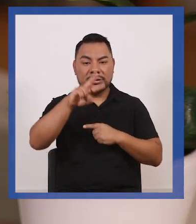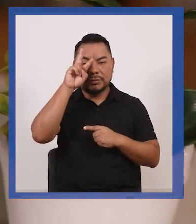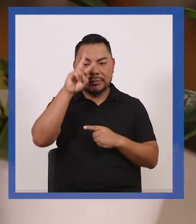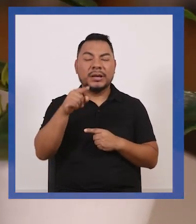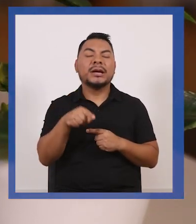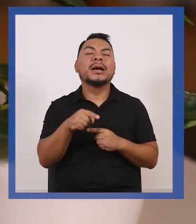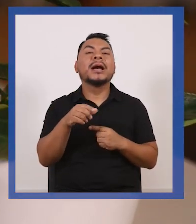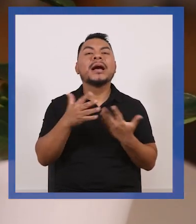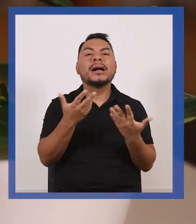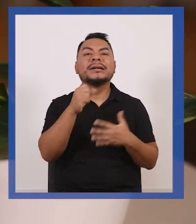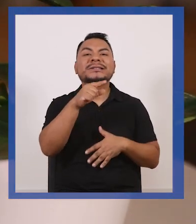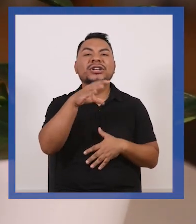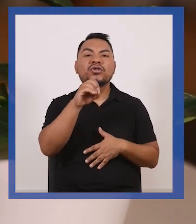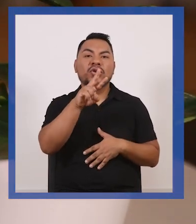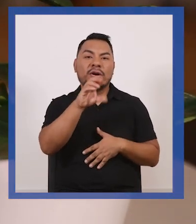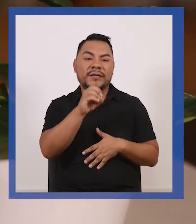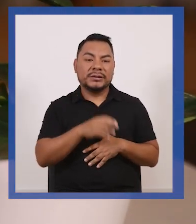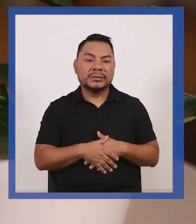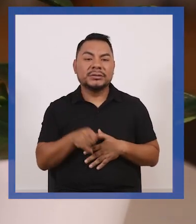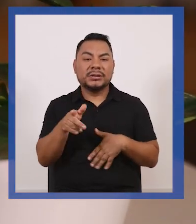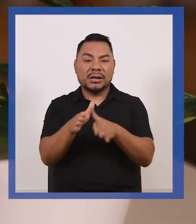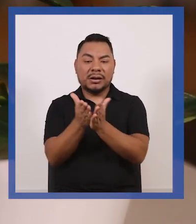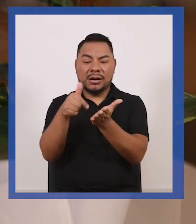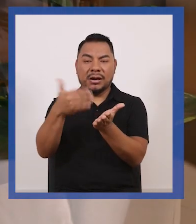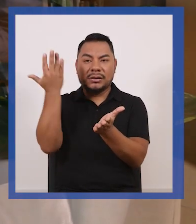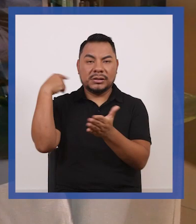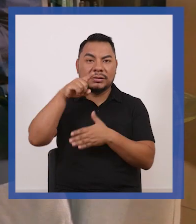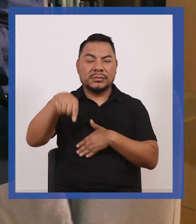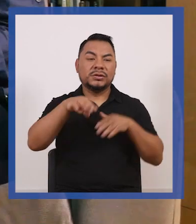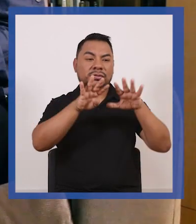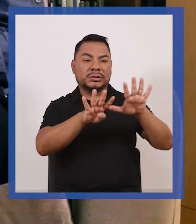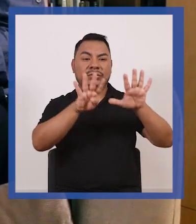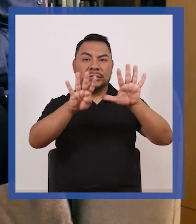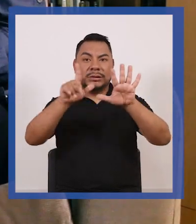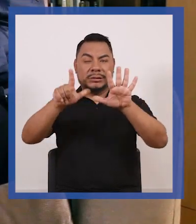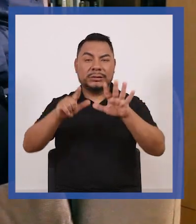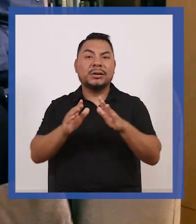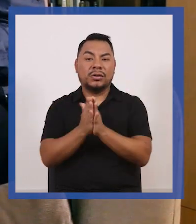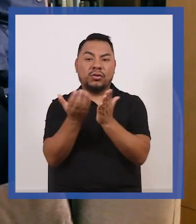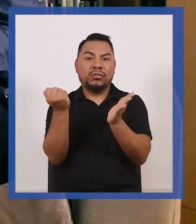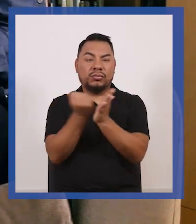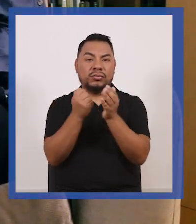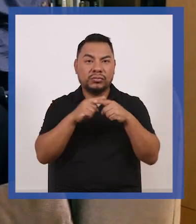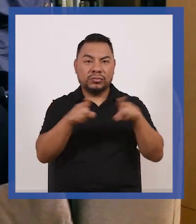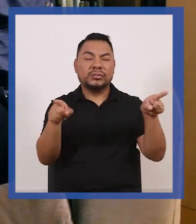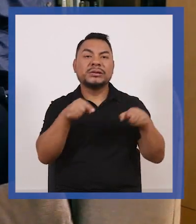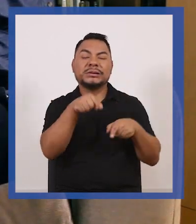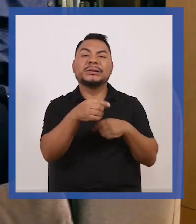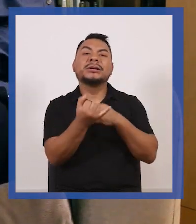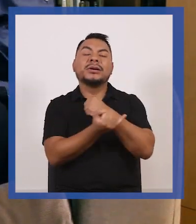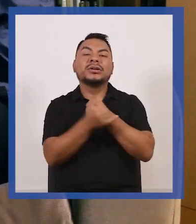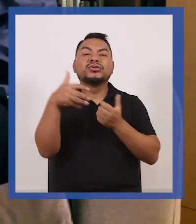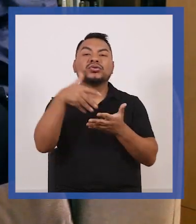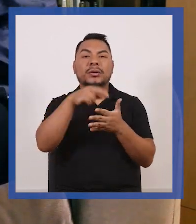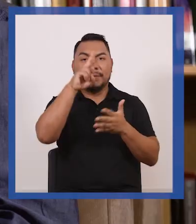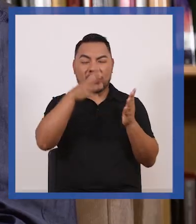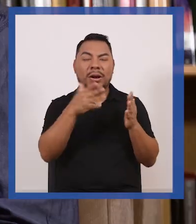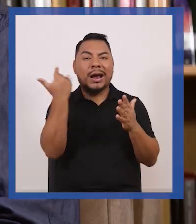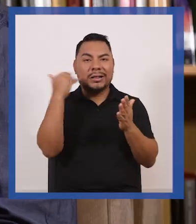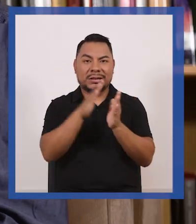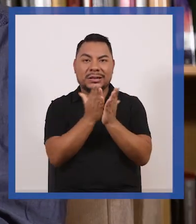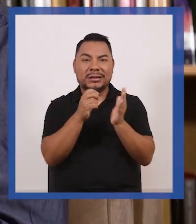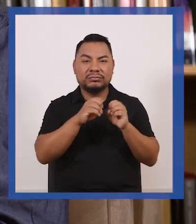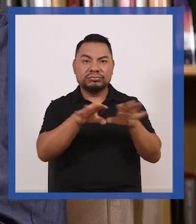del siglo XX este libro se publicó originalmente en 1997 publicado por el IEP el Instituto de Estudios Peruanos